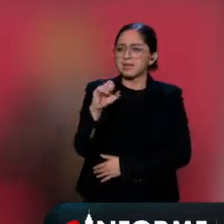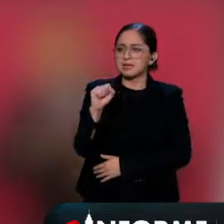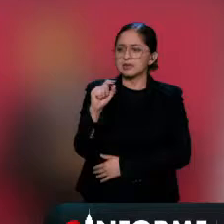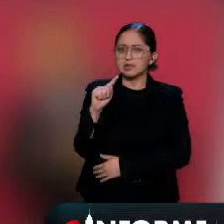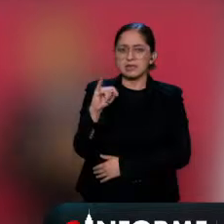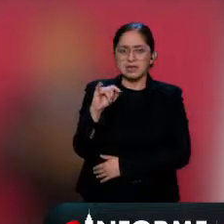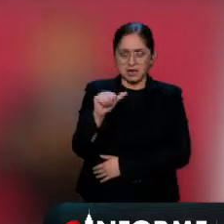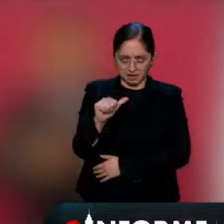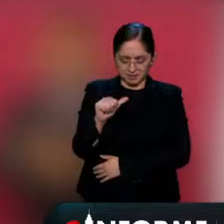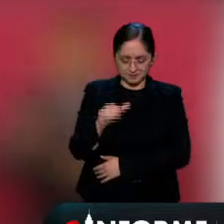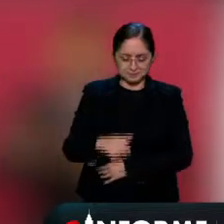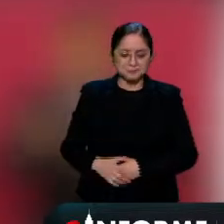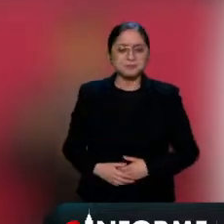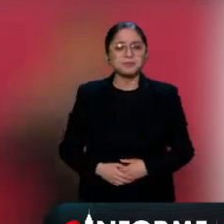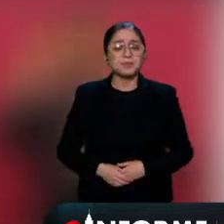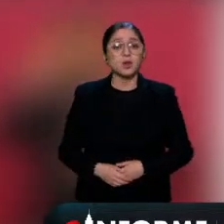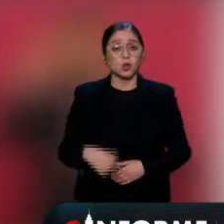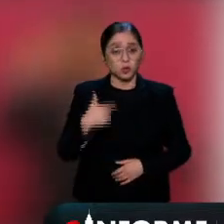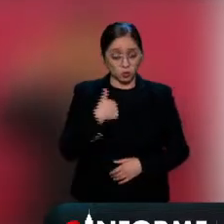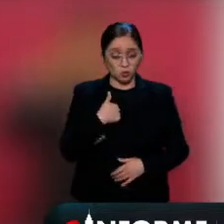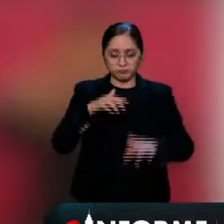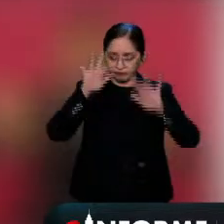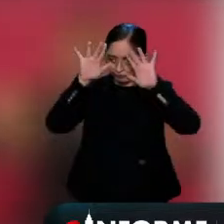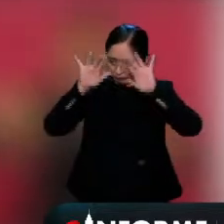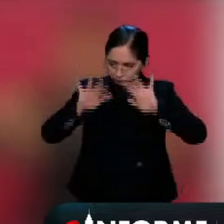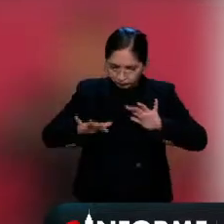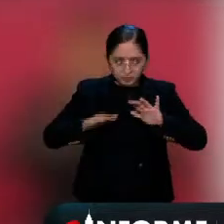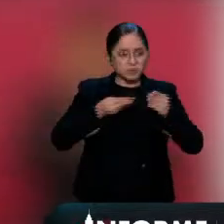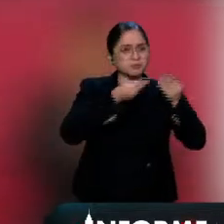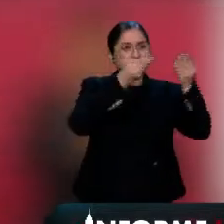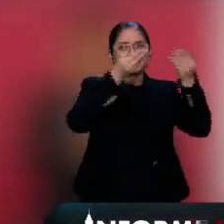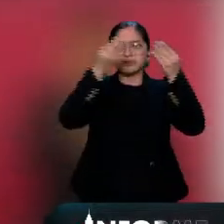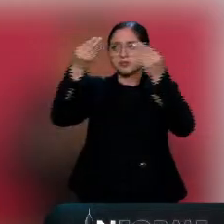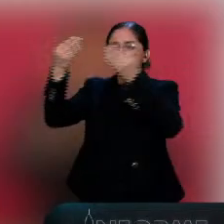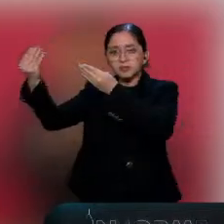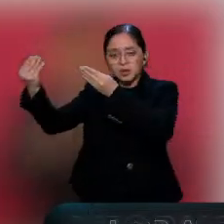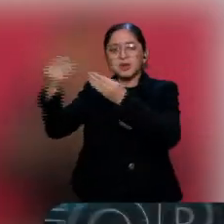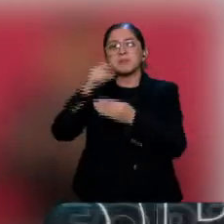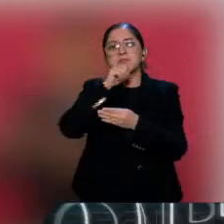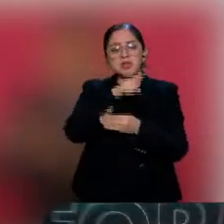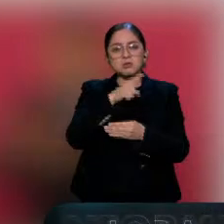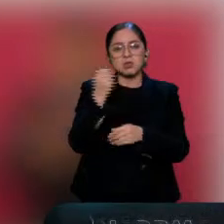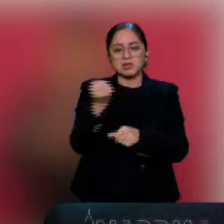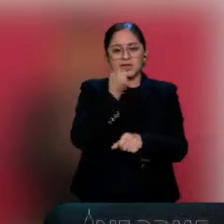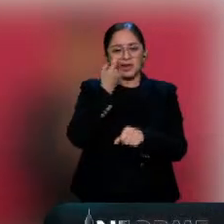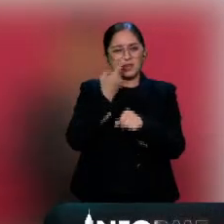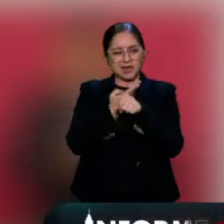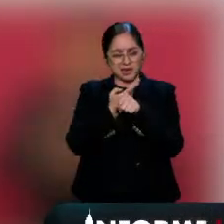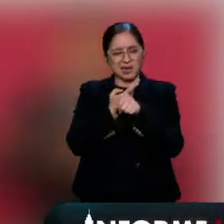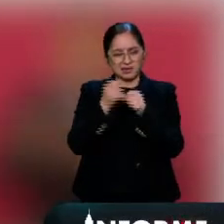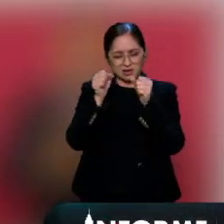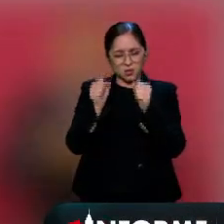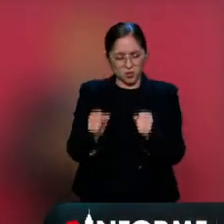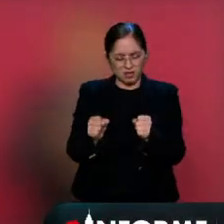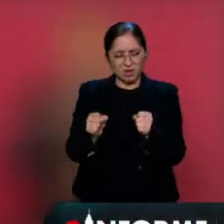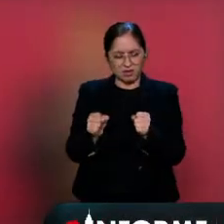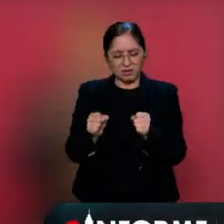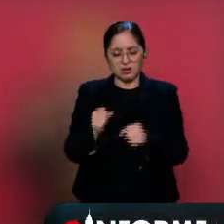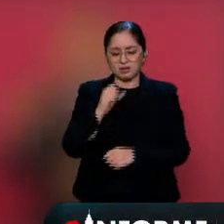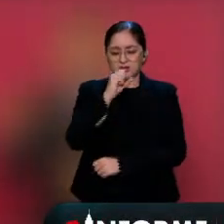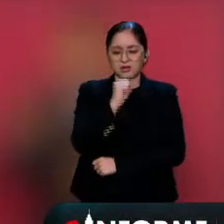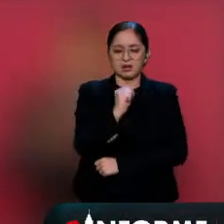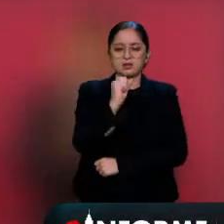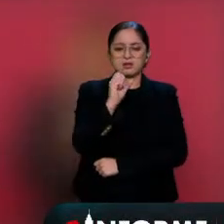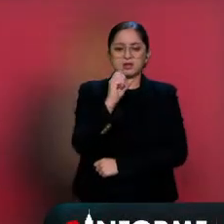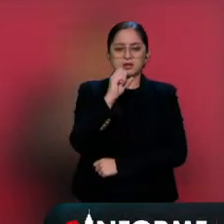voy a hacer una reestructuración de la Secretaría de Seguridad Pública y voy a